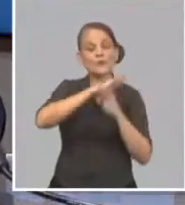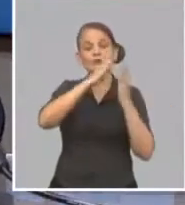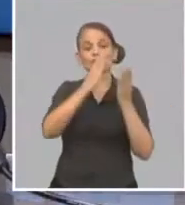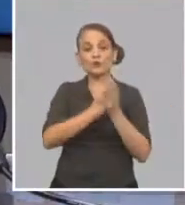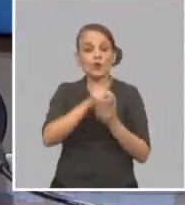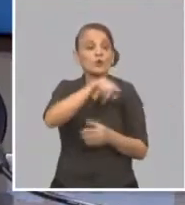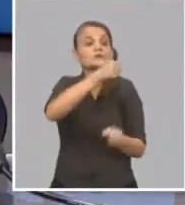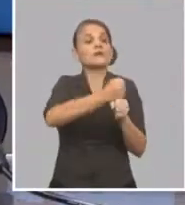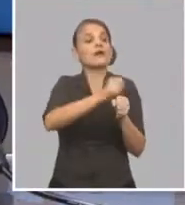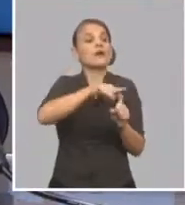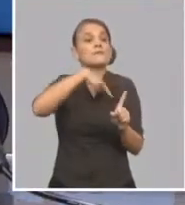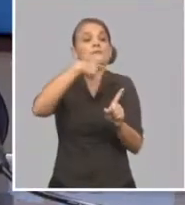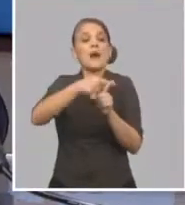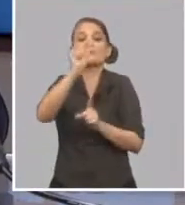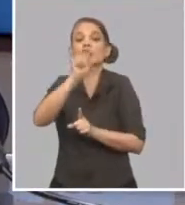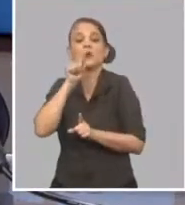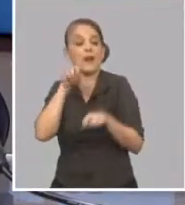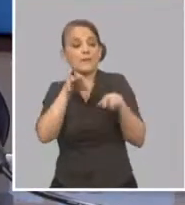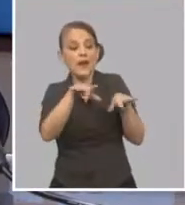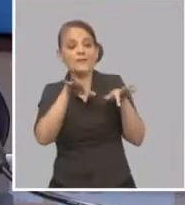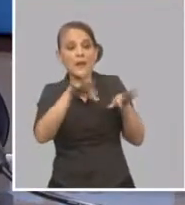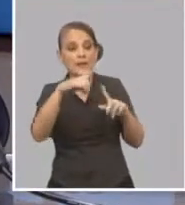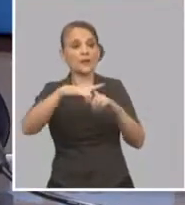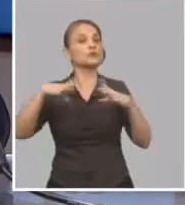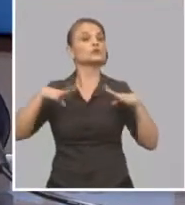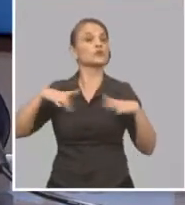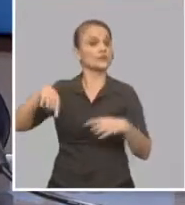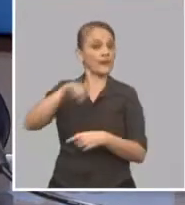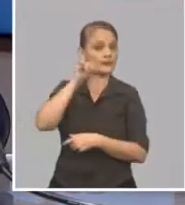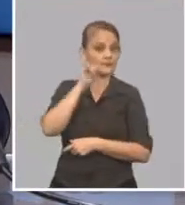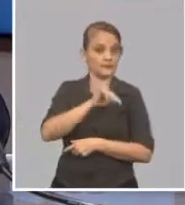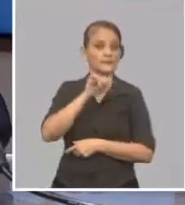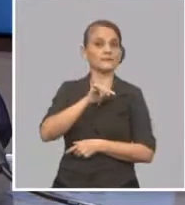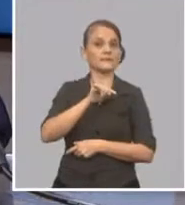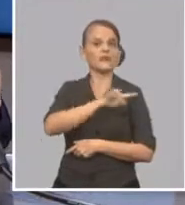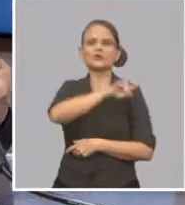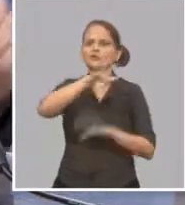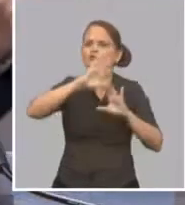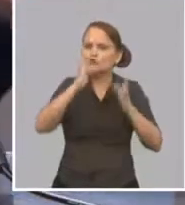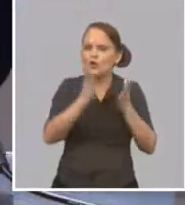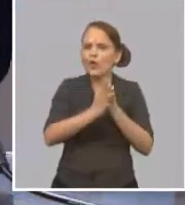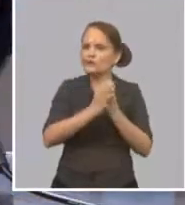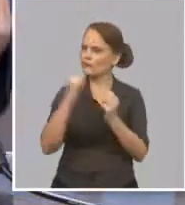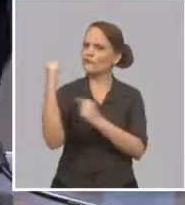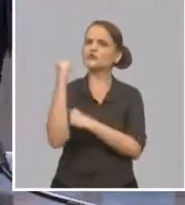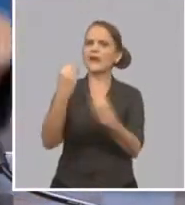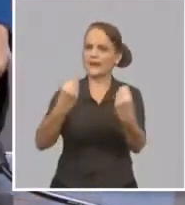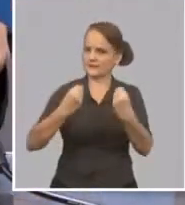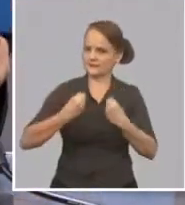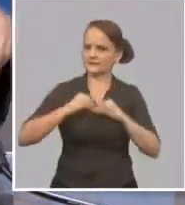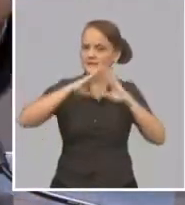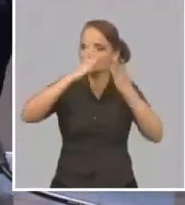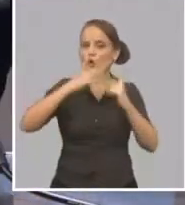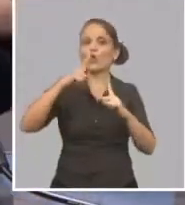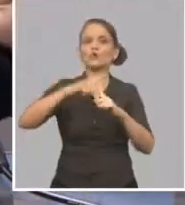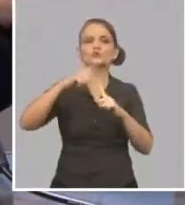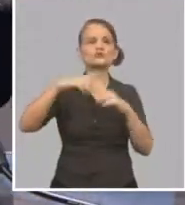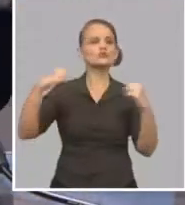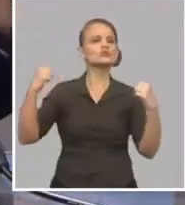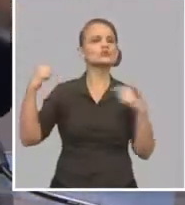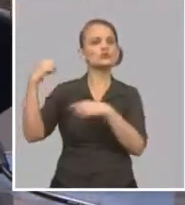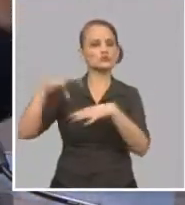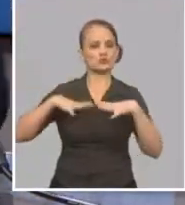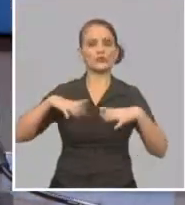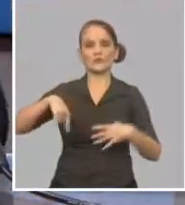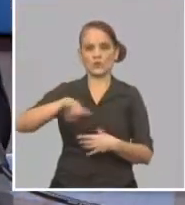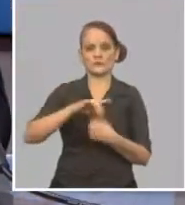tiene el turismo nacional, incluso comparado con la competencia, la que nos permita tener tres